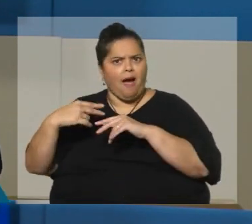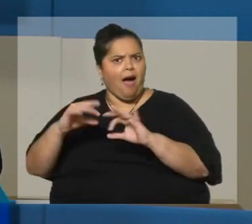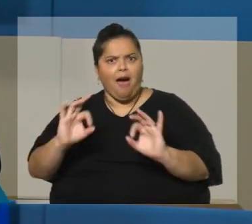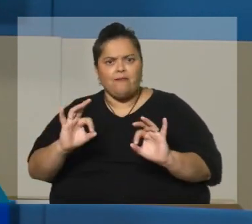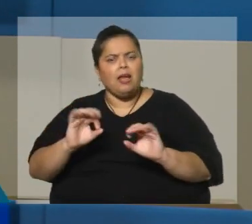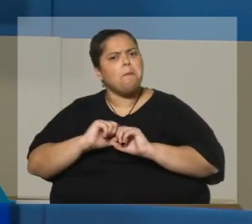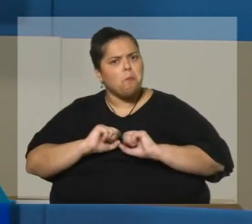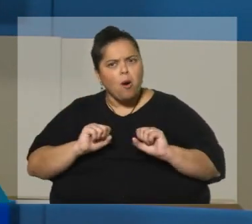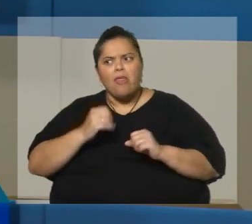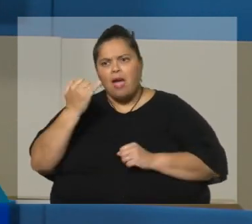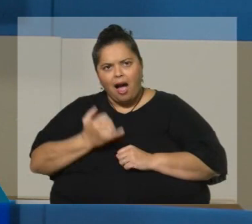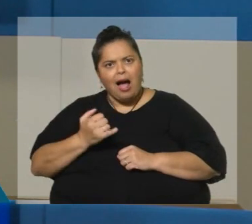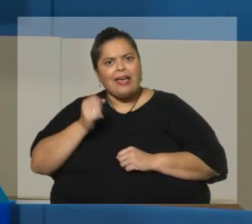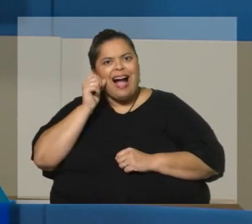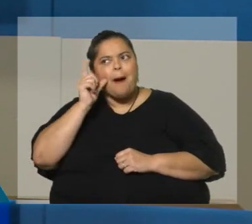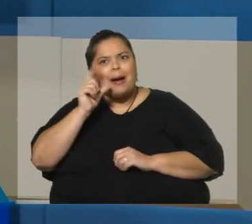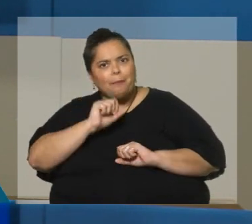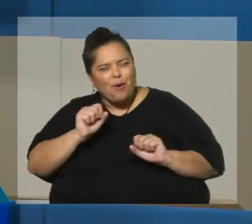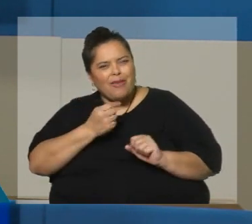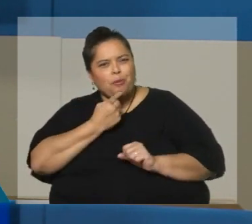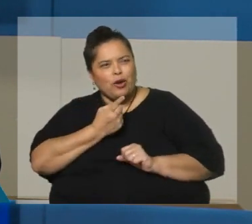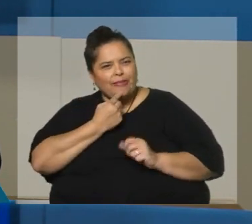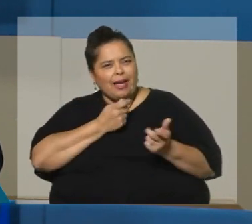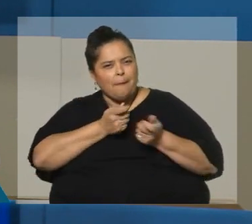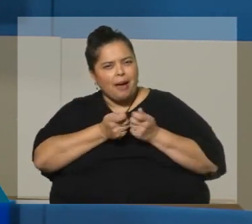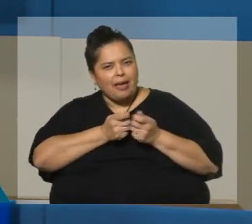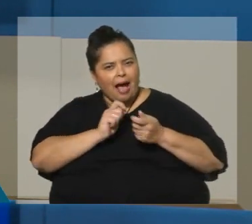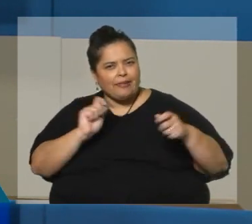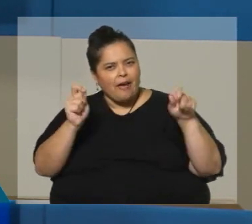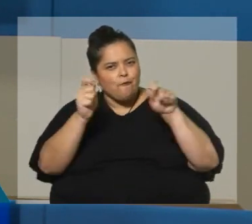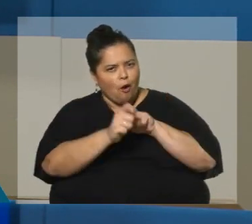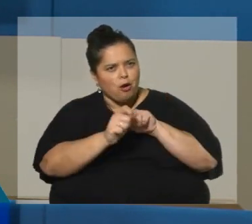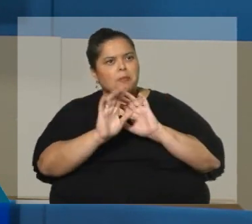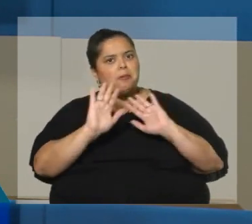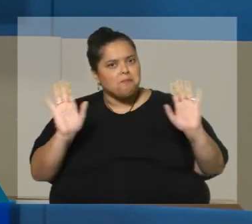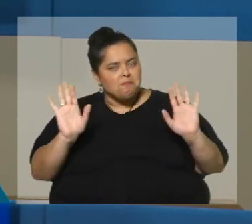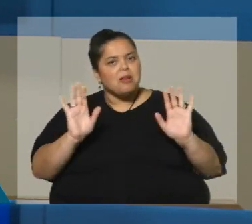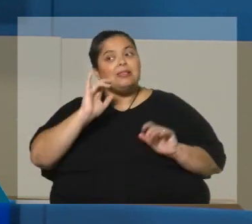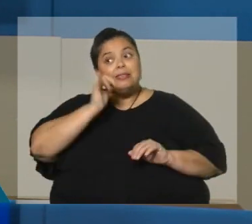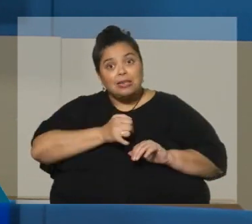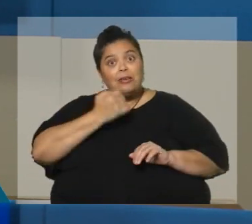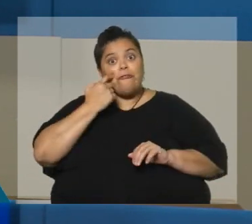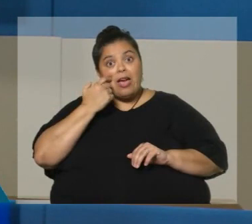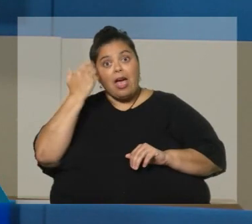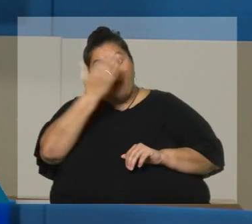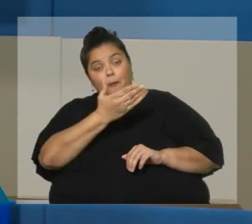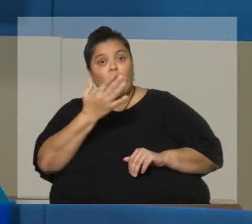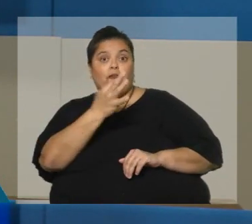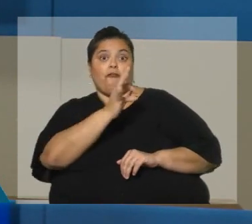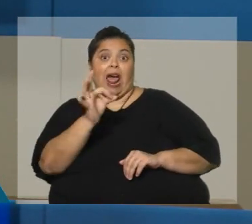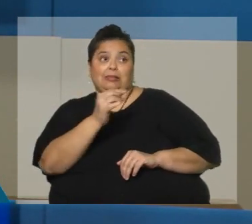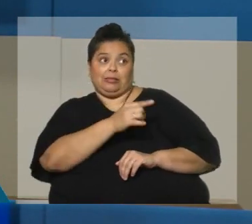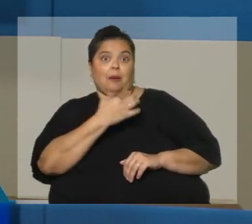capacidad política de manejar una reforma que, manejada de otra manera, como lo hemos visto en París,